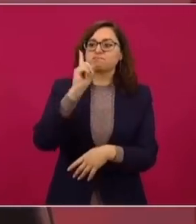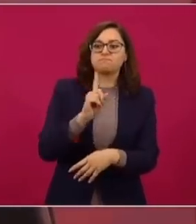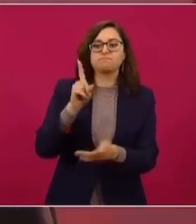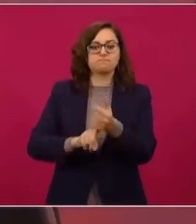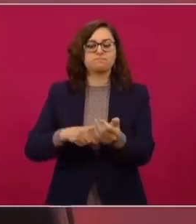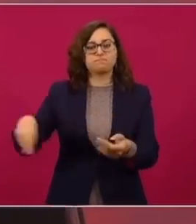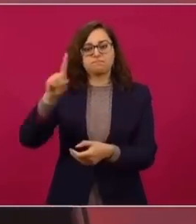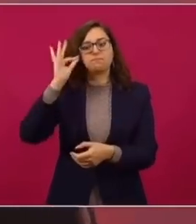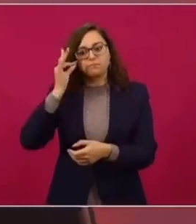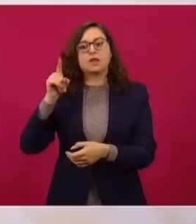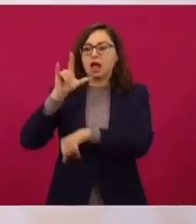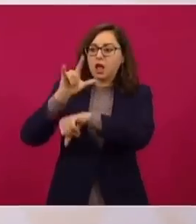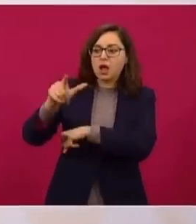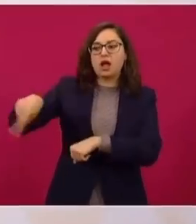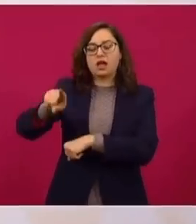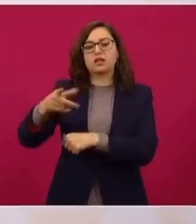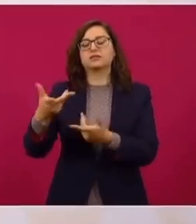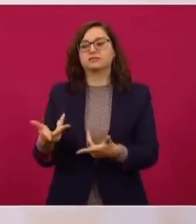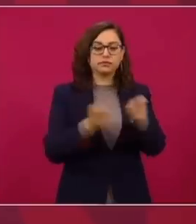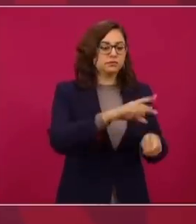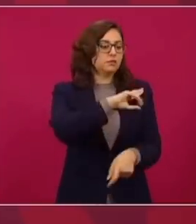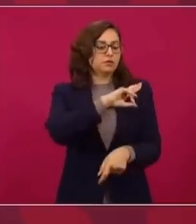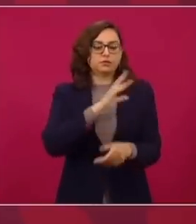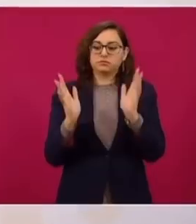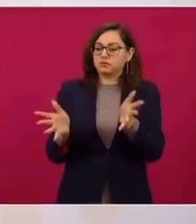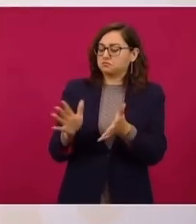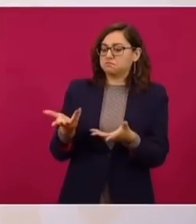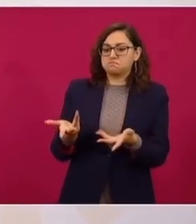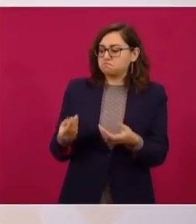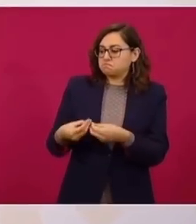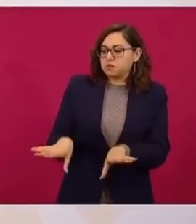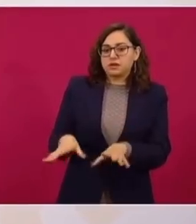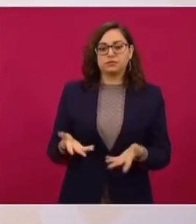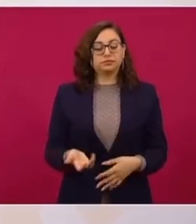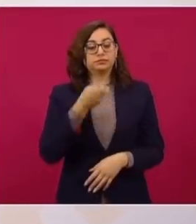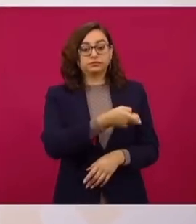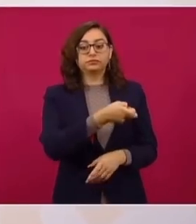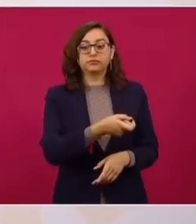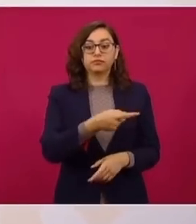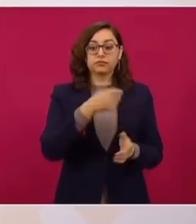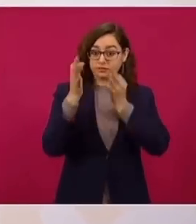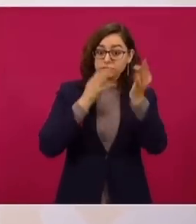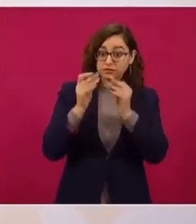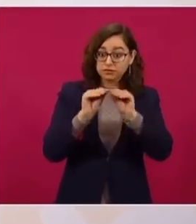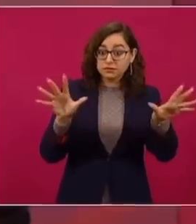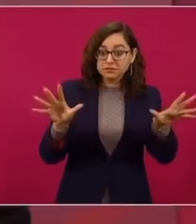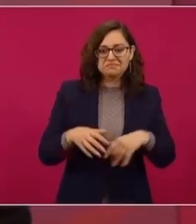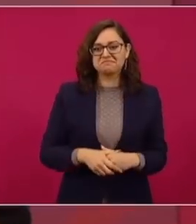porque recibo quejas. Pero eso no lo explican los medios conservadores.